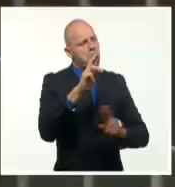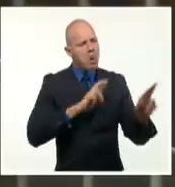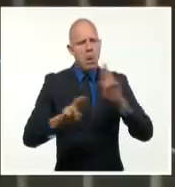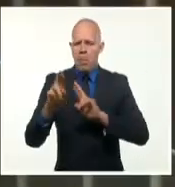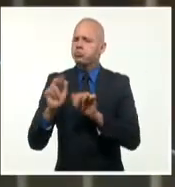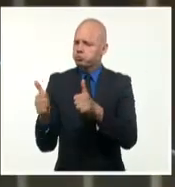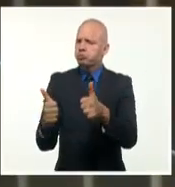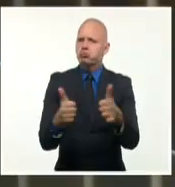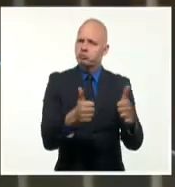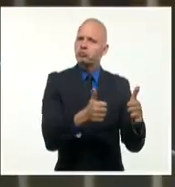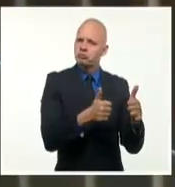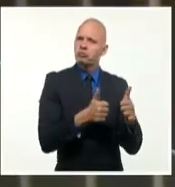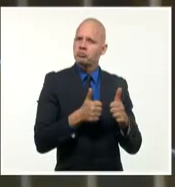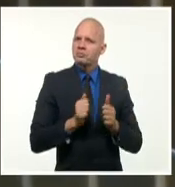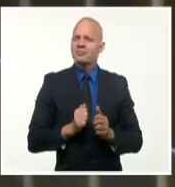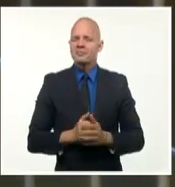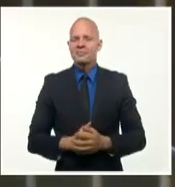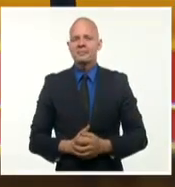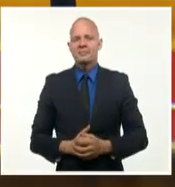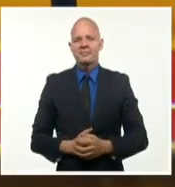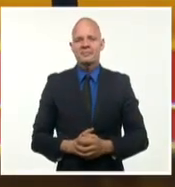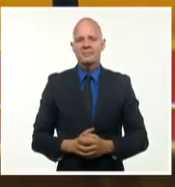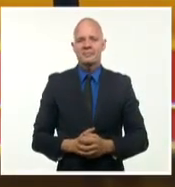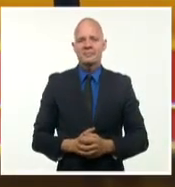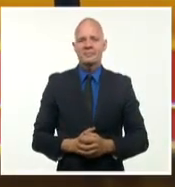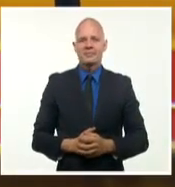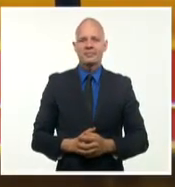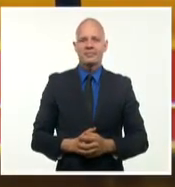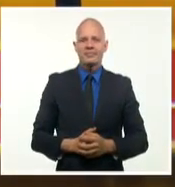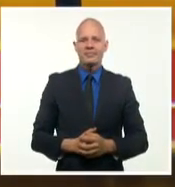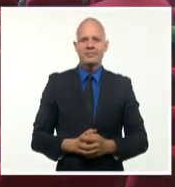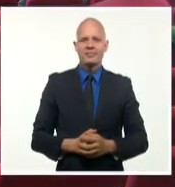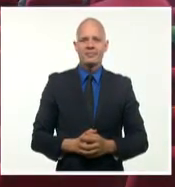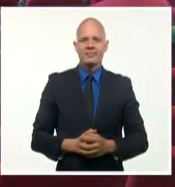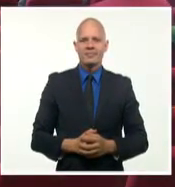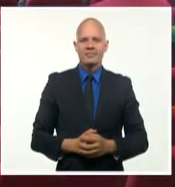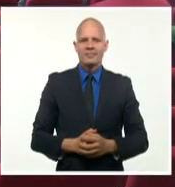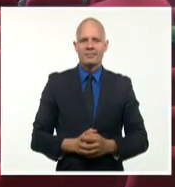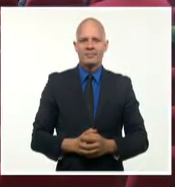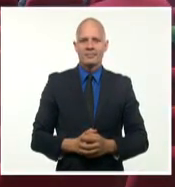camarógrafo Eida La Pera y Jordanis Rodríguez Laurencio, Sistema Informativo de la Televisión Cubana.